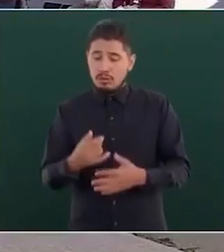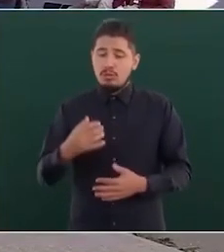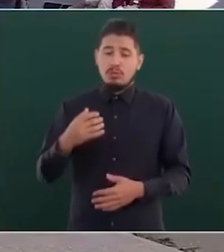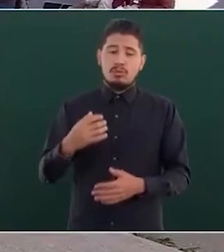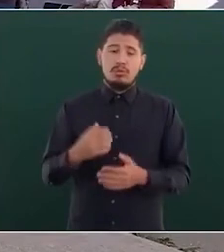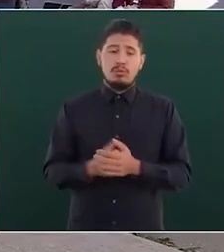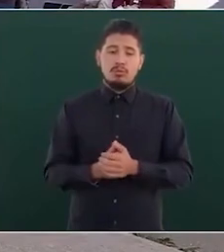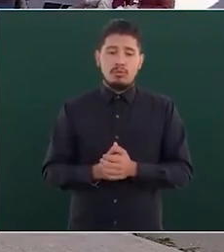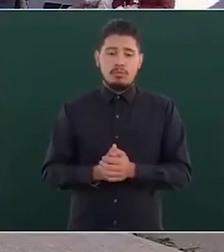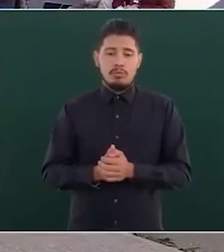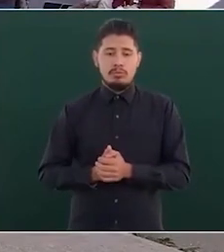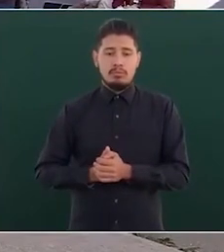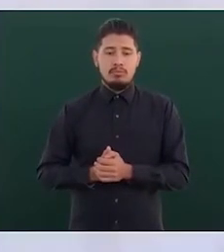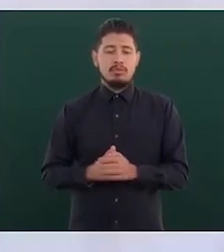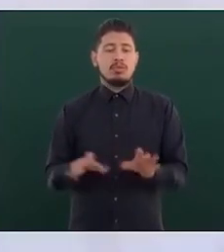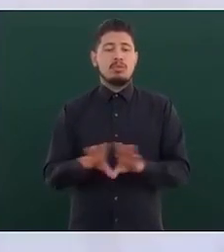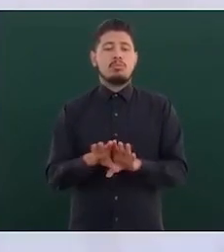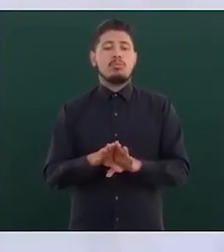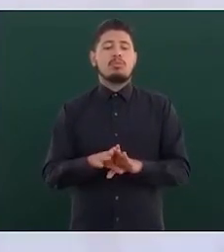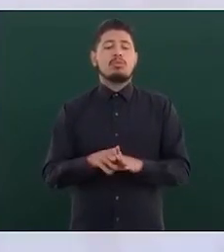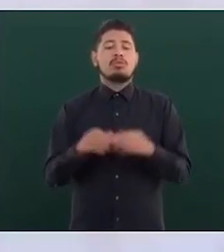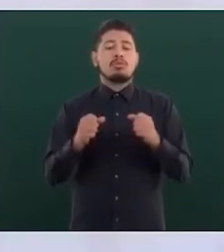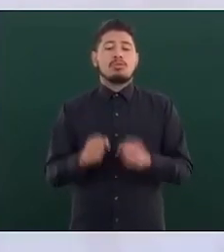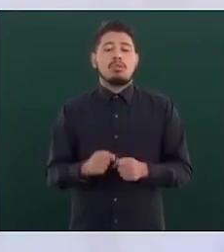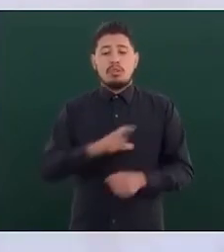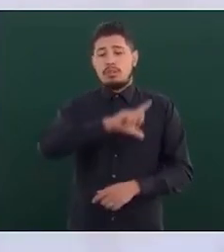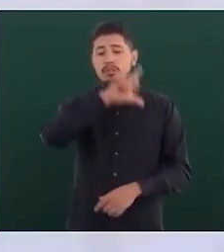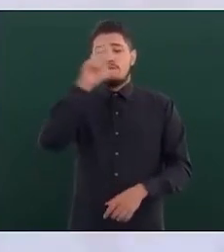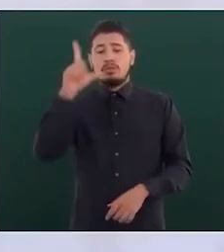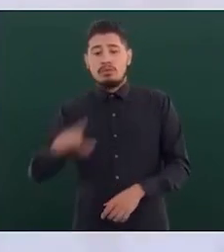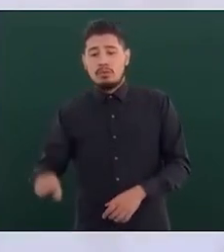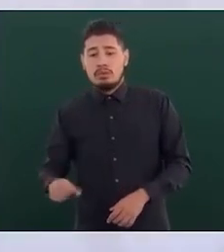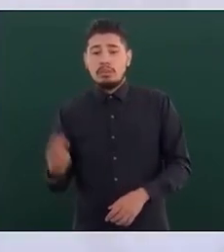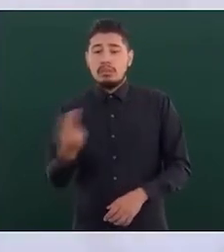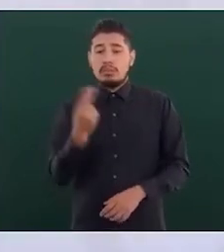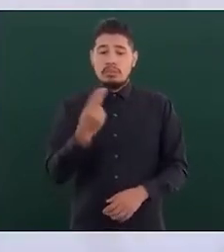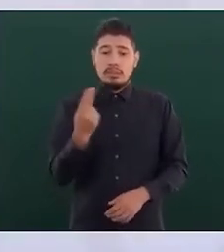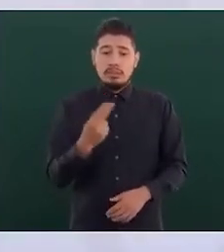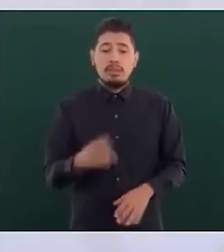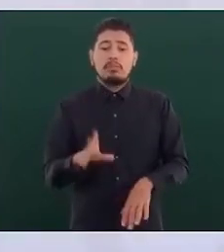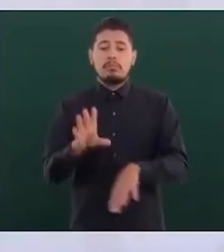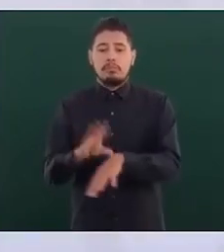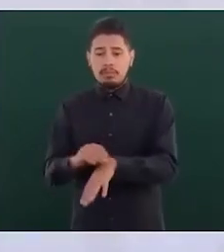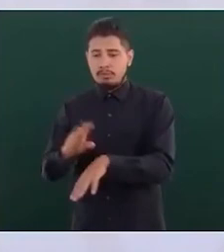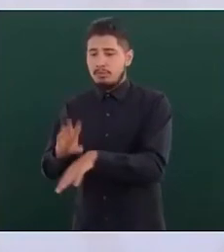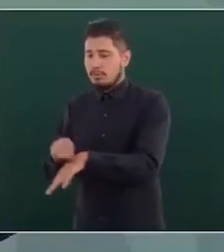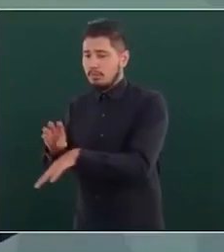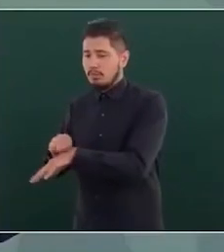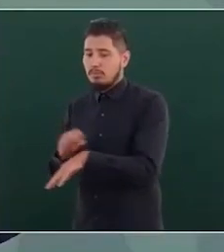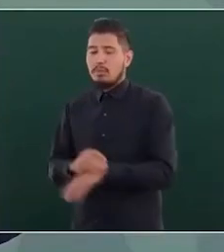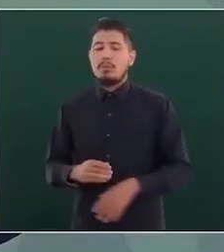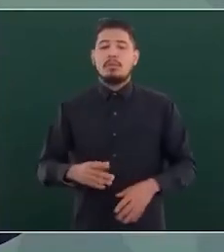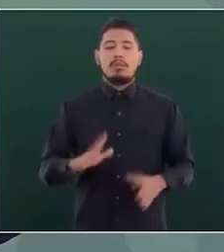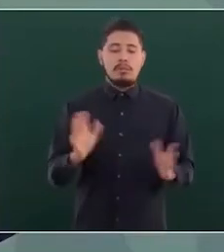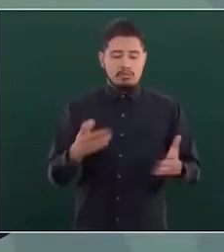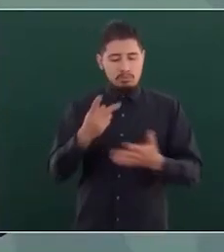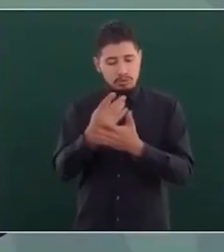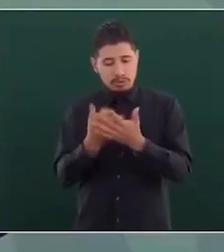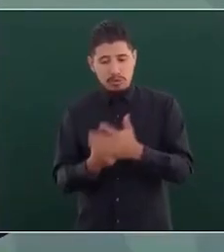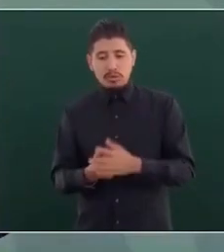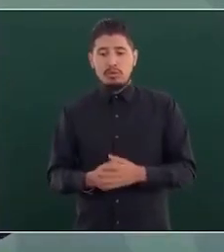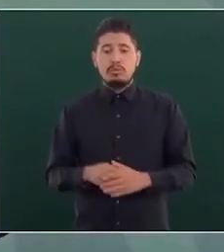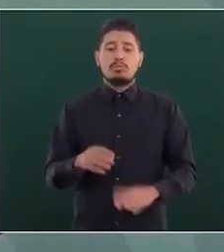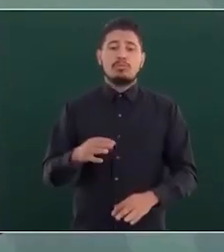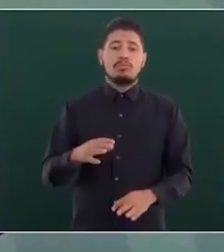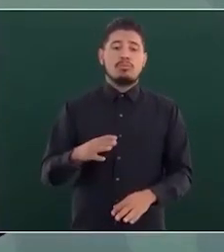considerados como de seguridad nacional pues necesita una serie de permisos se hace un proyecto ejecutivo se